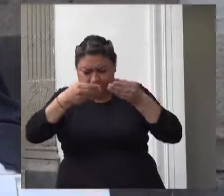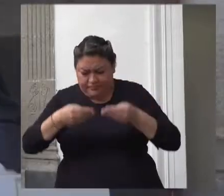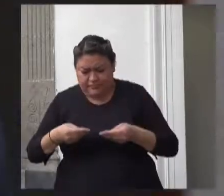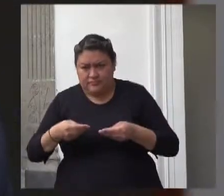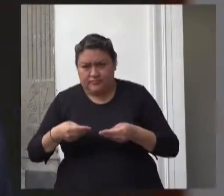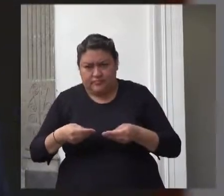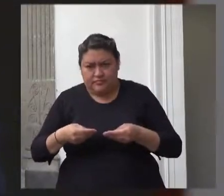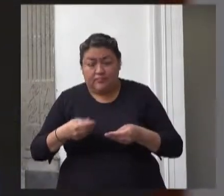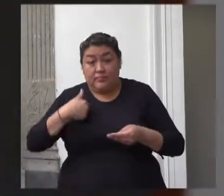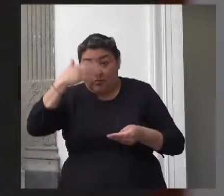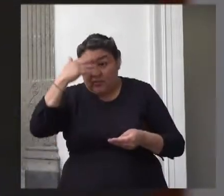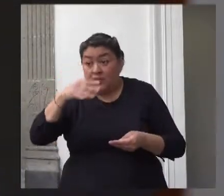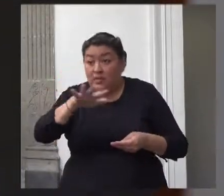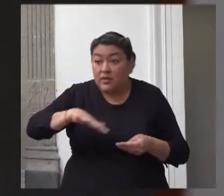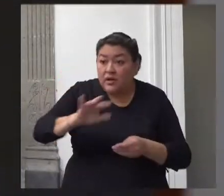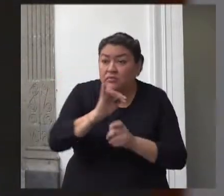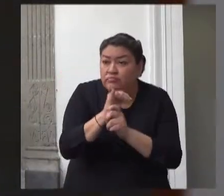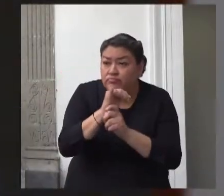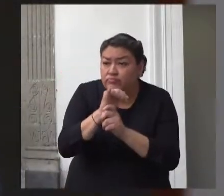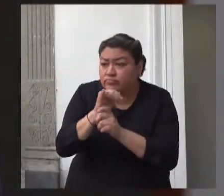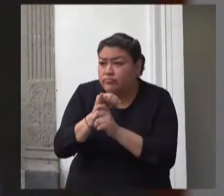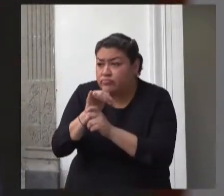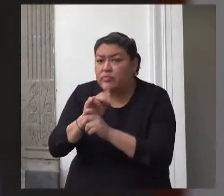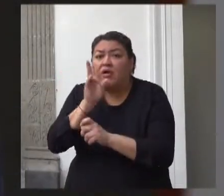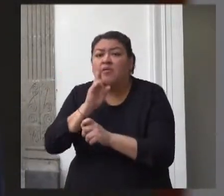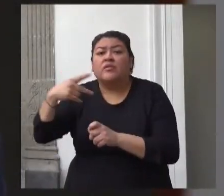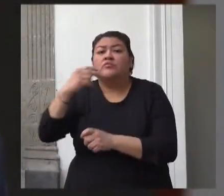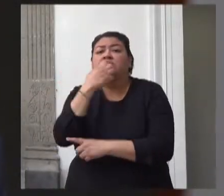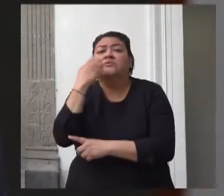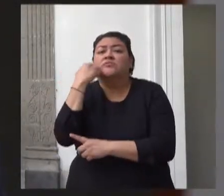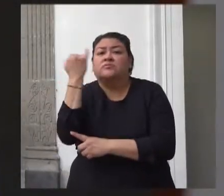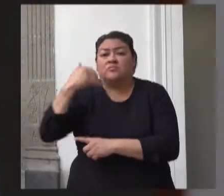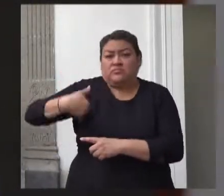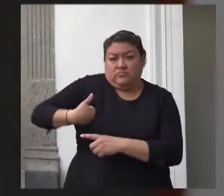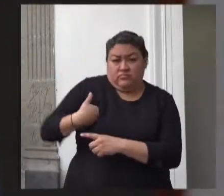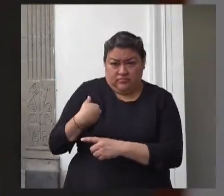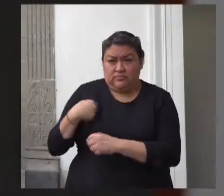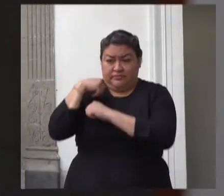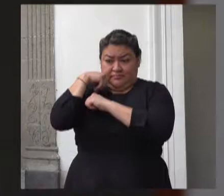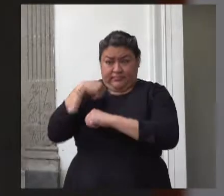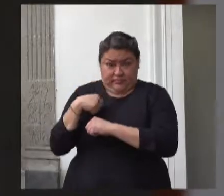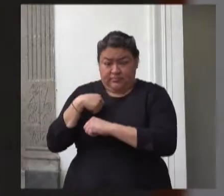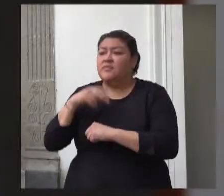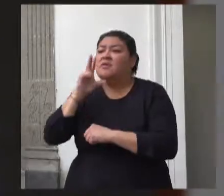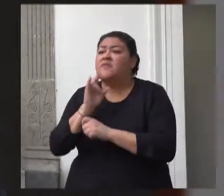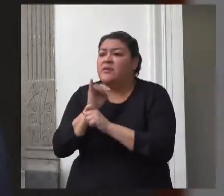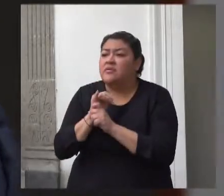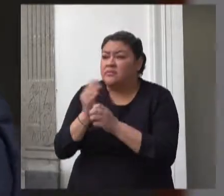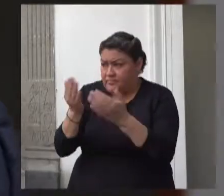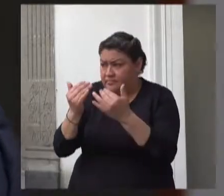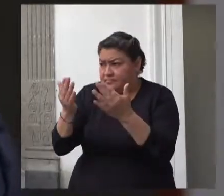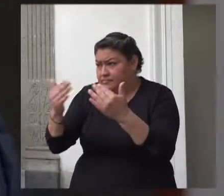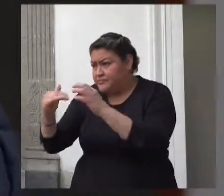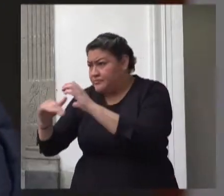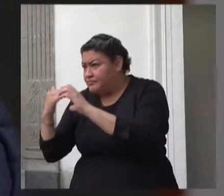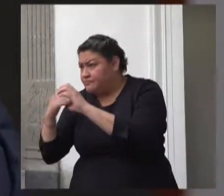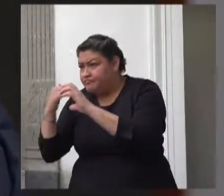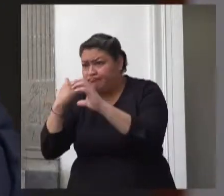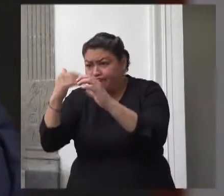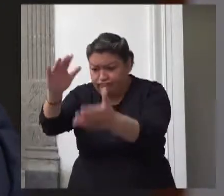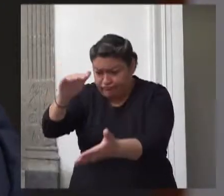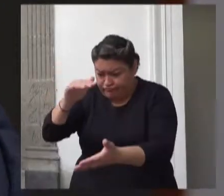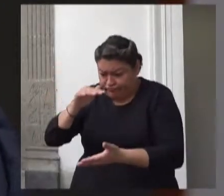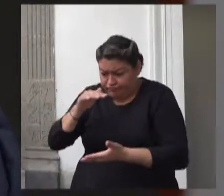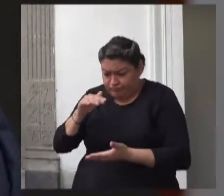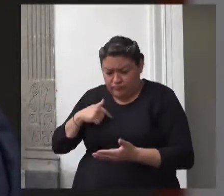beneficiarios y responsables de las estancias infantiles a través de medios electrónicos del